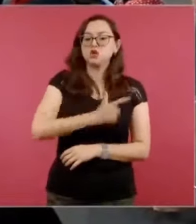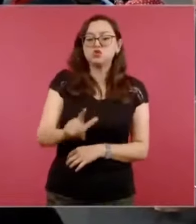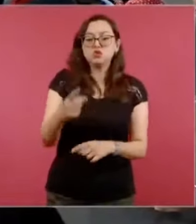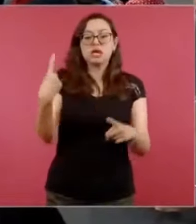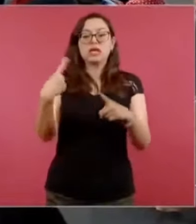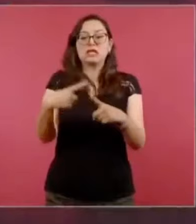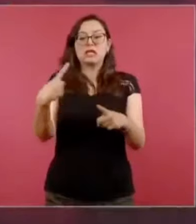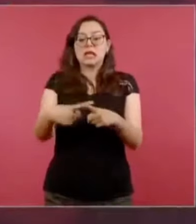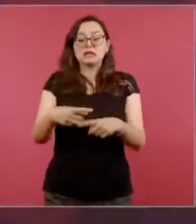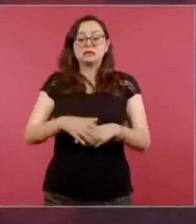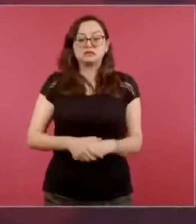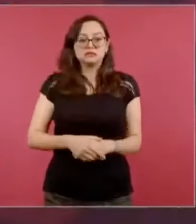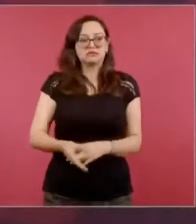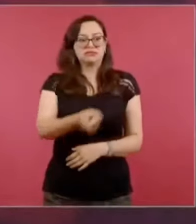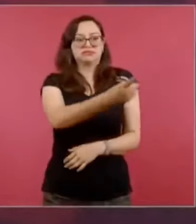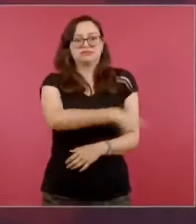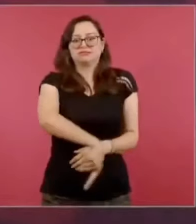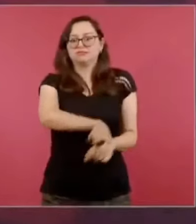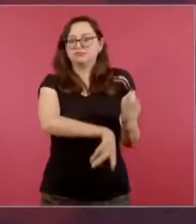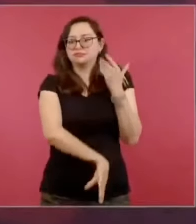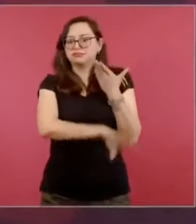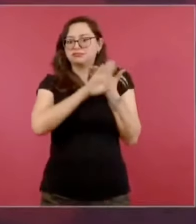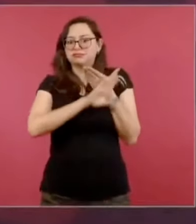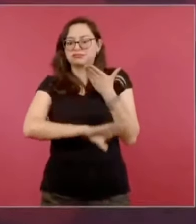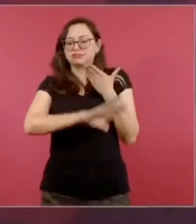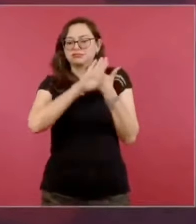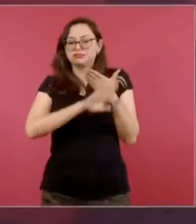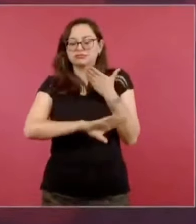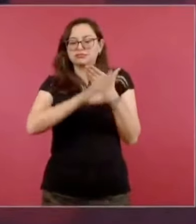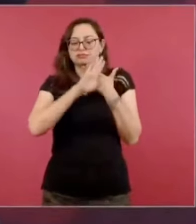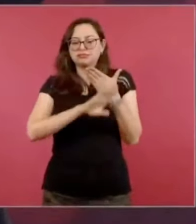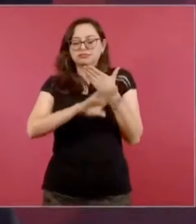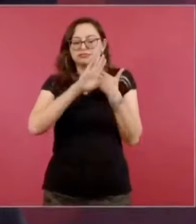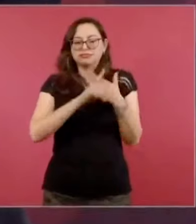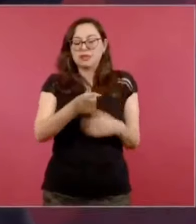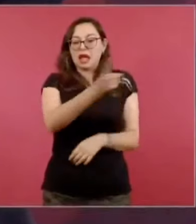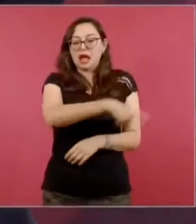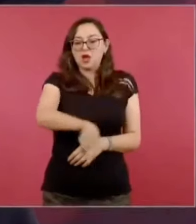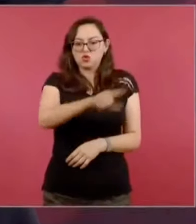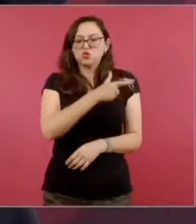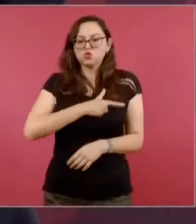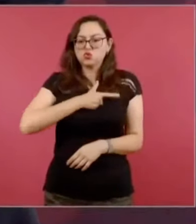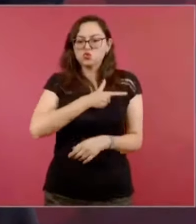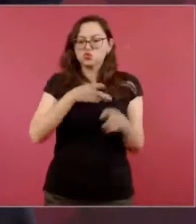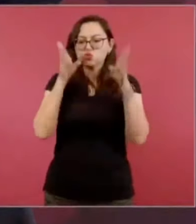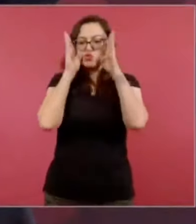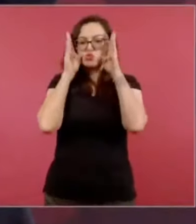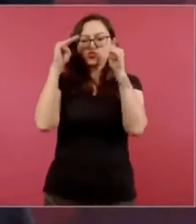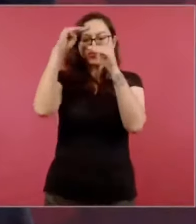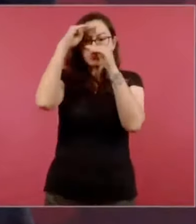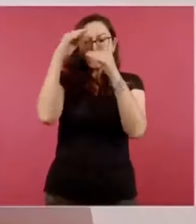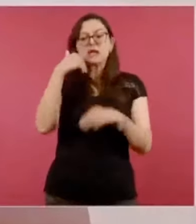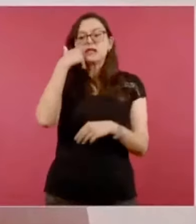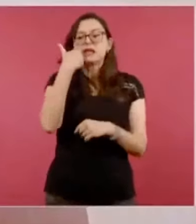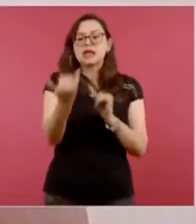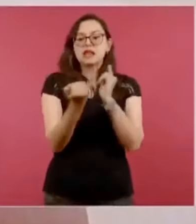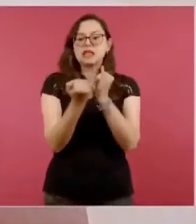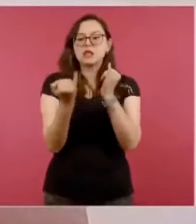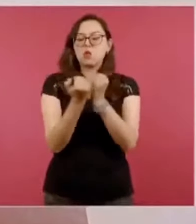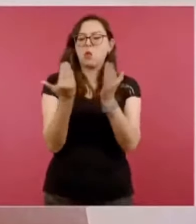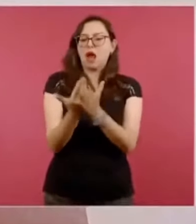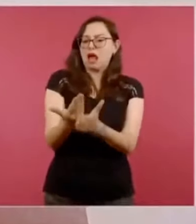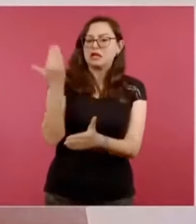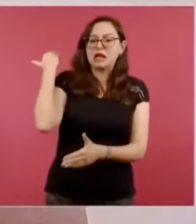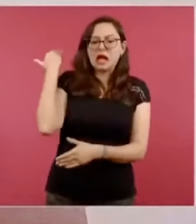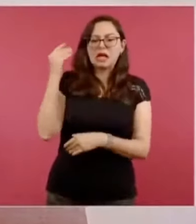Pues los que apuestan al conservadurismo, a mantener el estatus quo. ¿Y qué cosa era el estatus